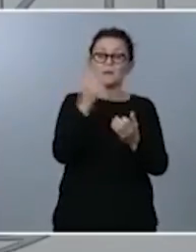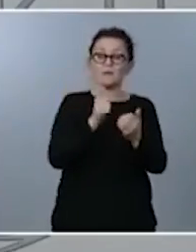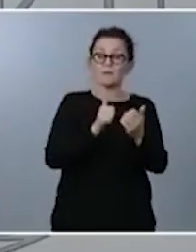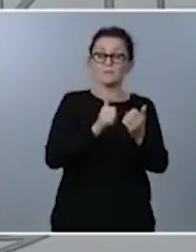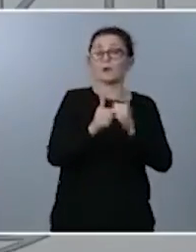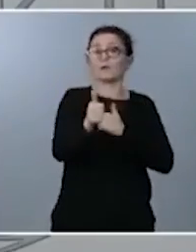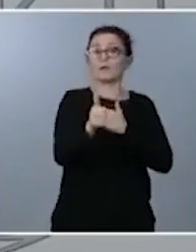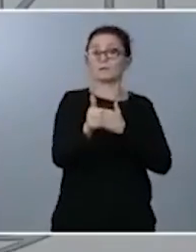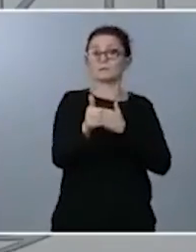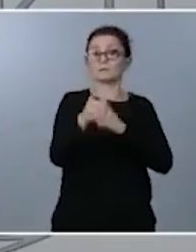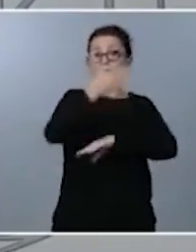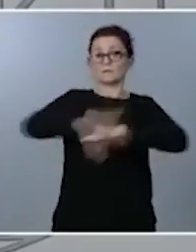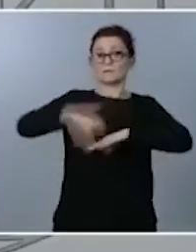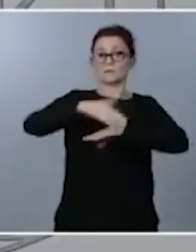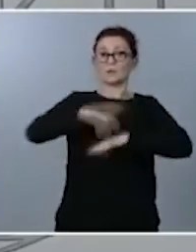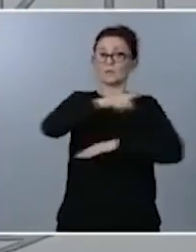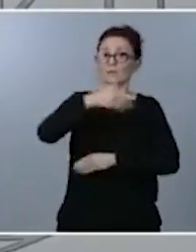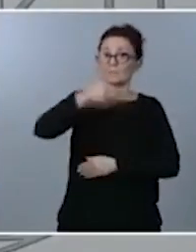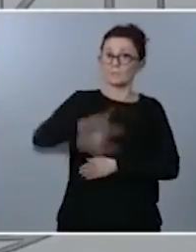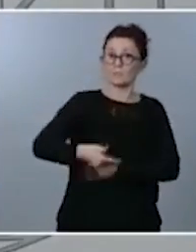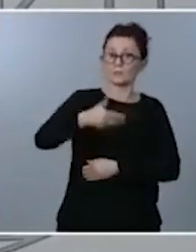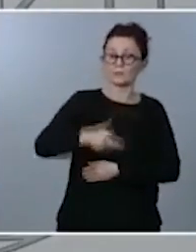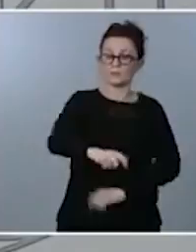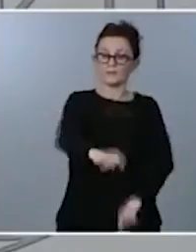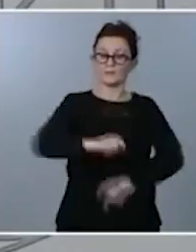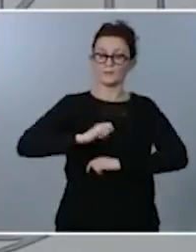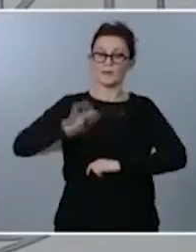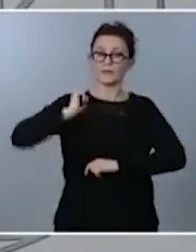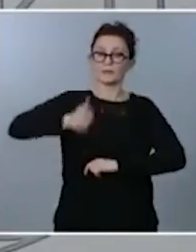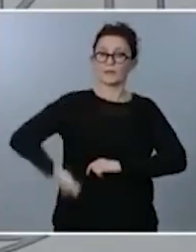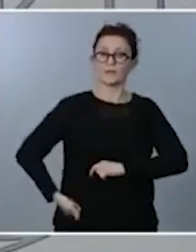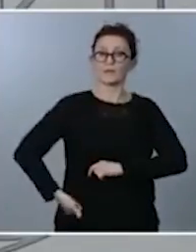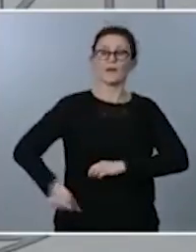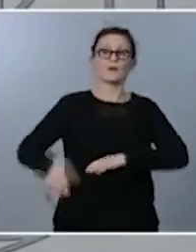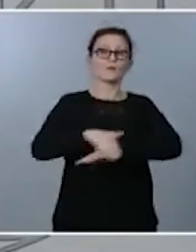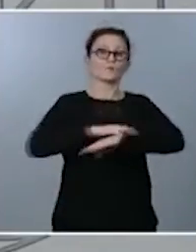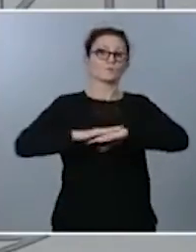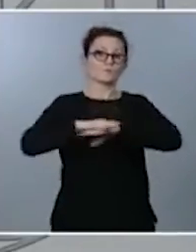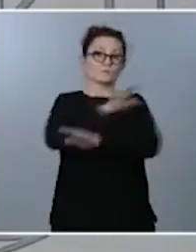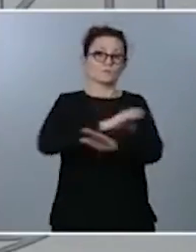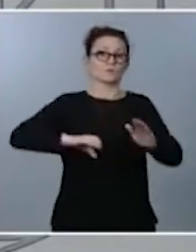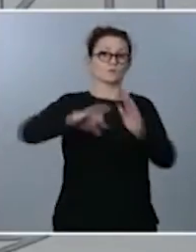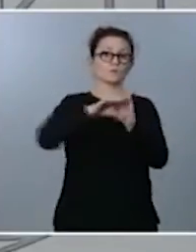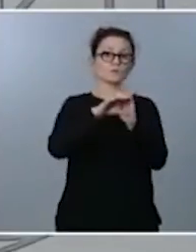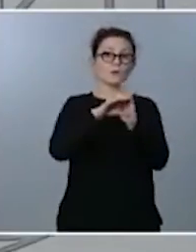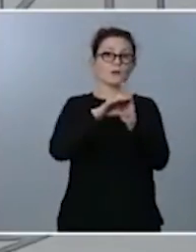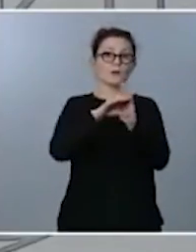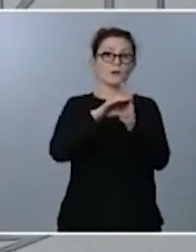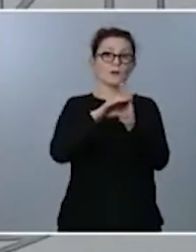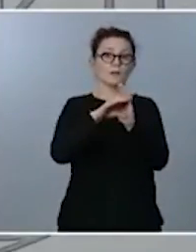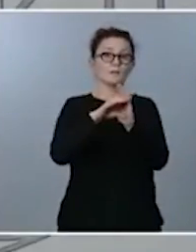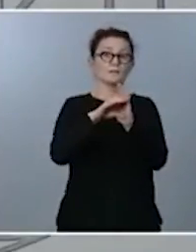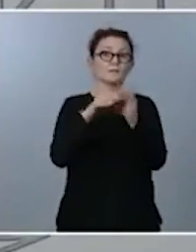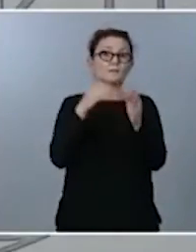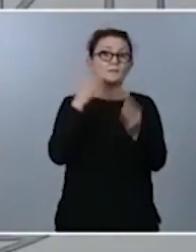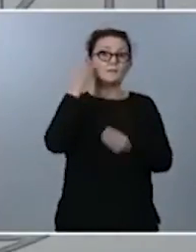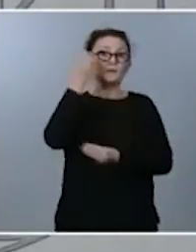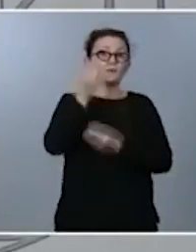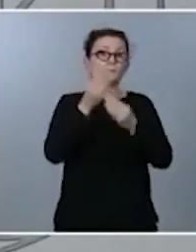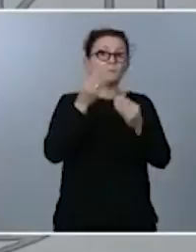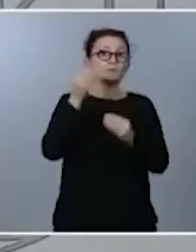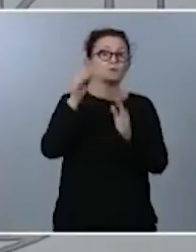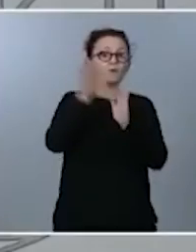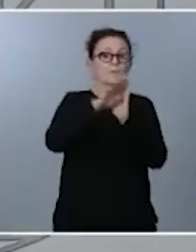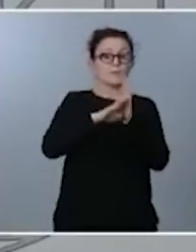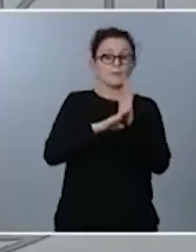importante eso es una riqueza de nuestra arquitectura constitucional y por tanto creo que medida adecuada a